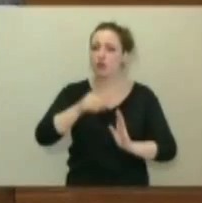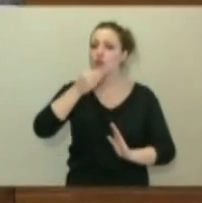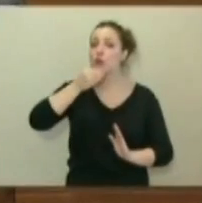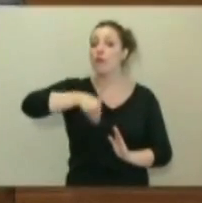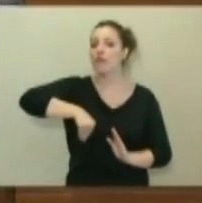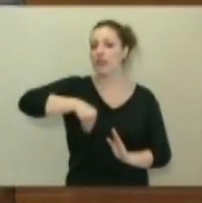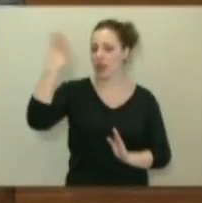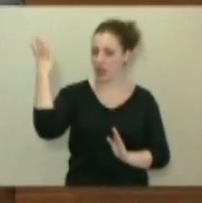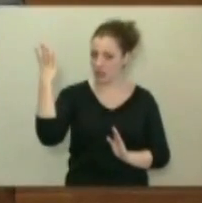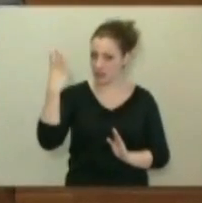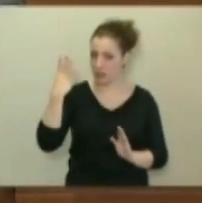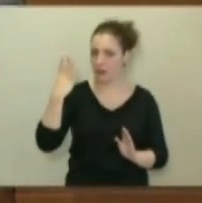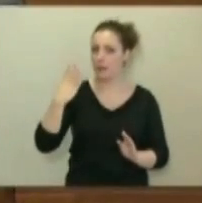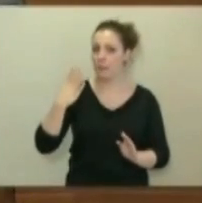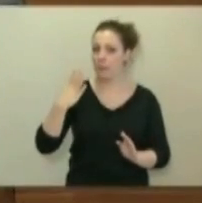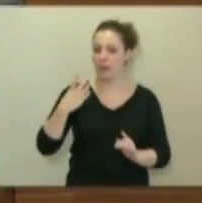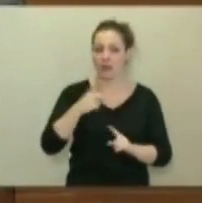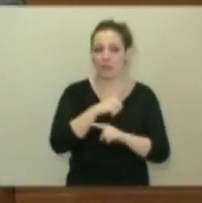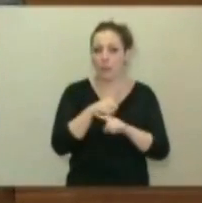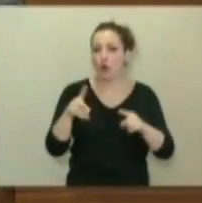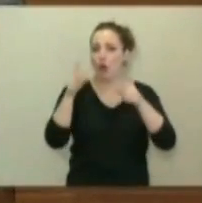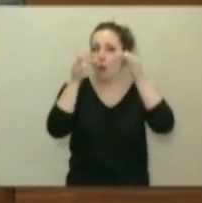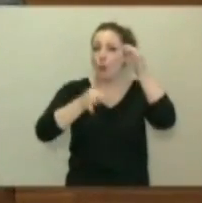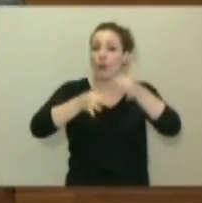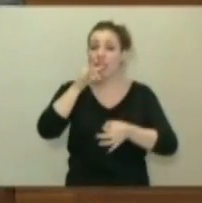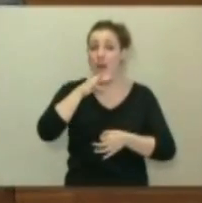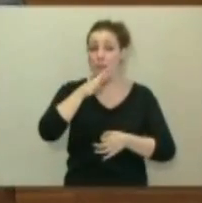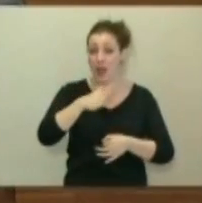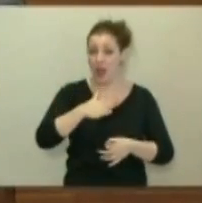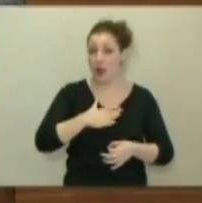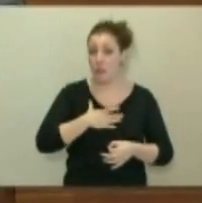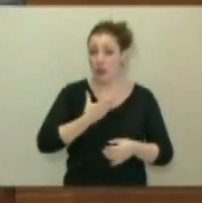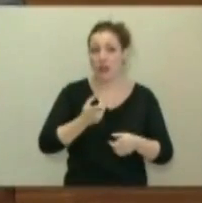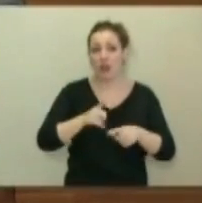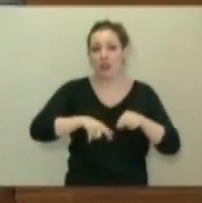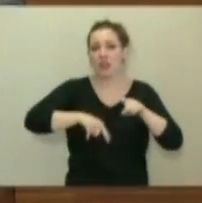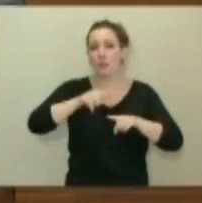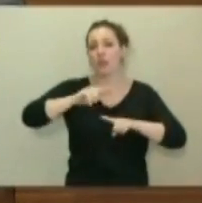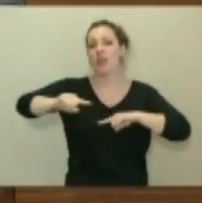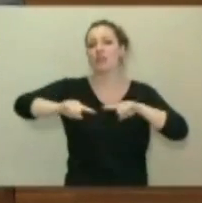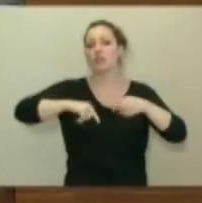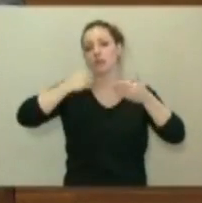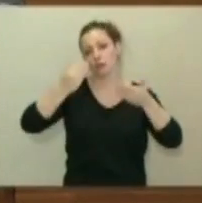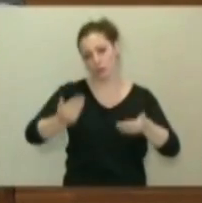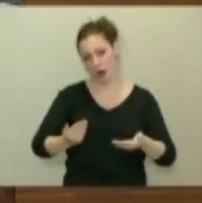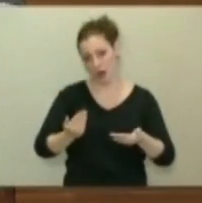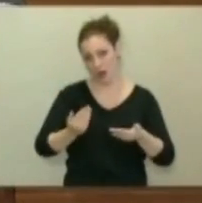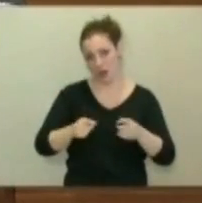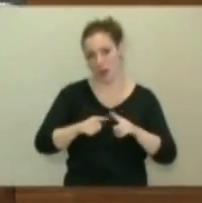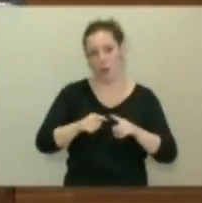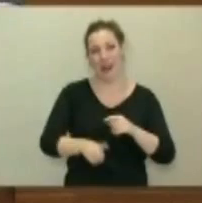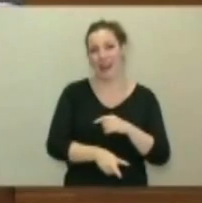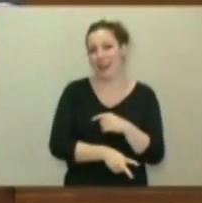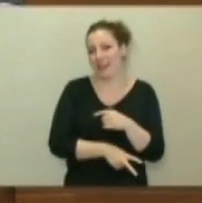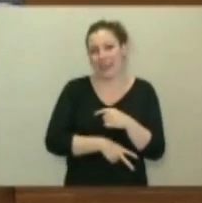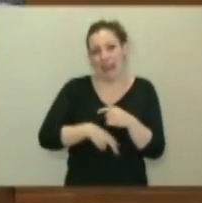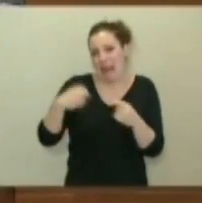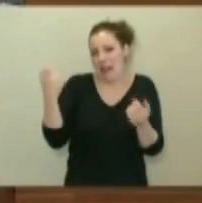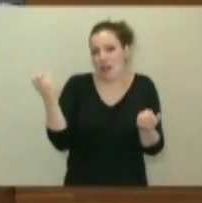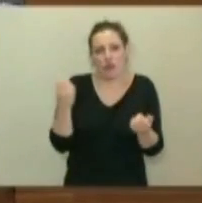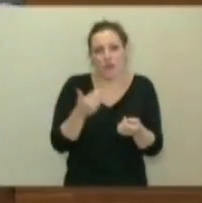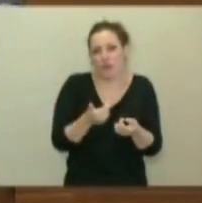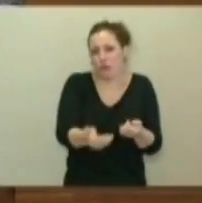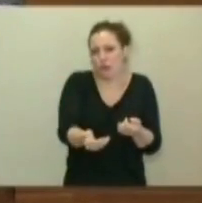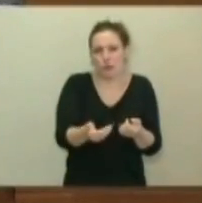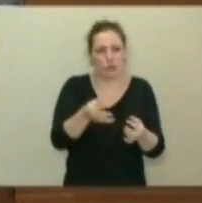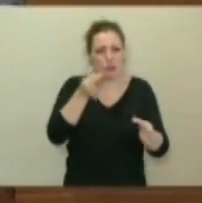ni siquiera la legitimidad administrativa o judicial, para recurrir según qué decisiones. Se hace una formulación tan genérica, tan a futuro, sin